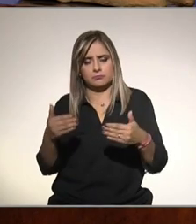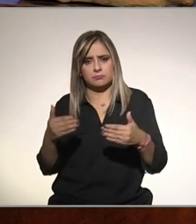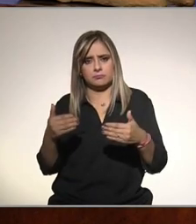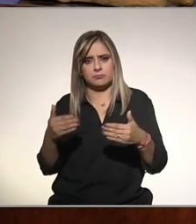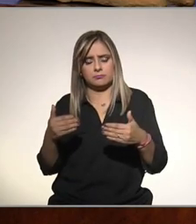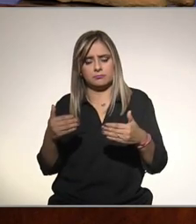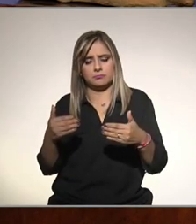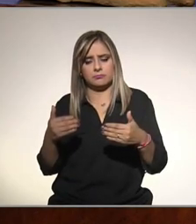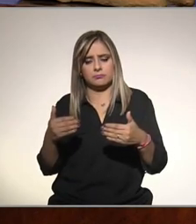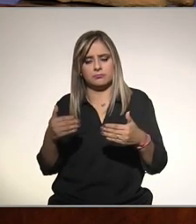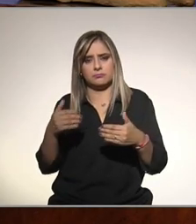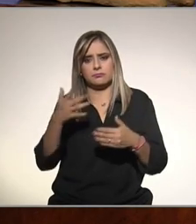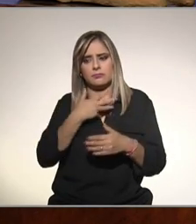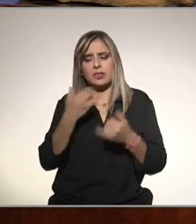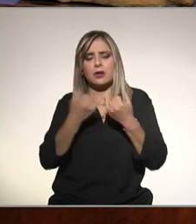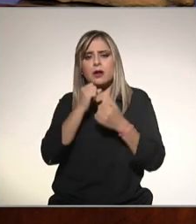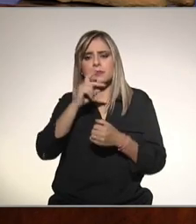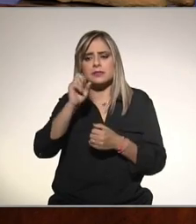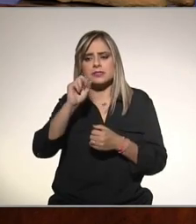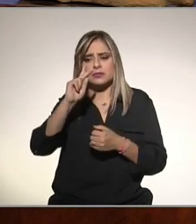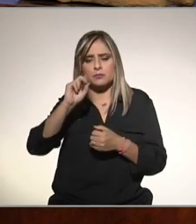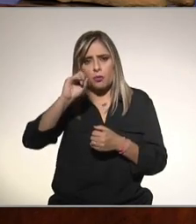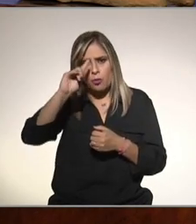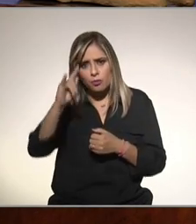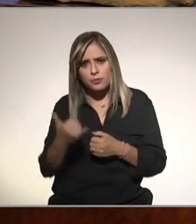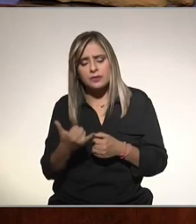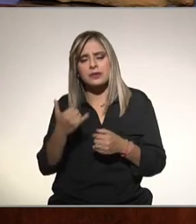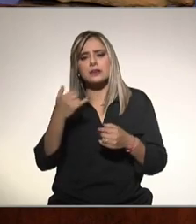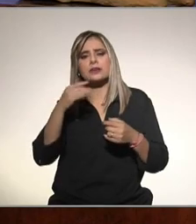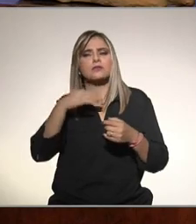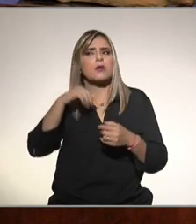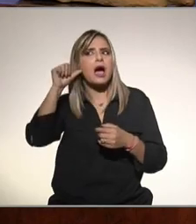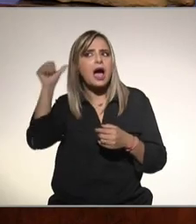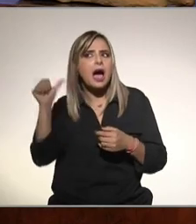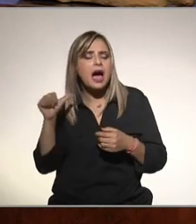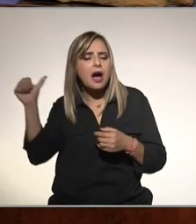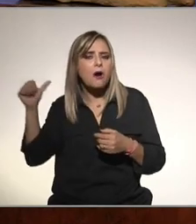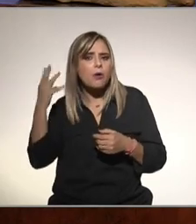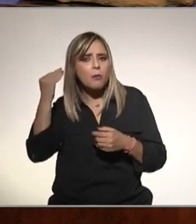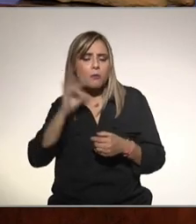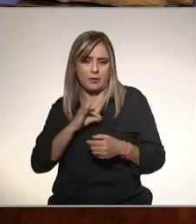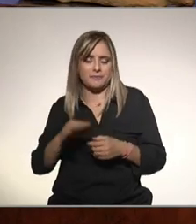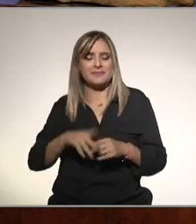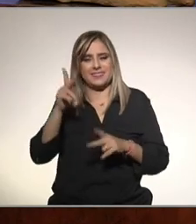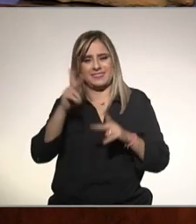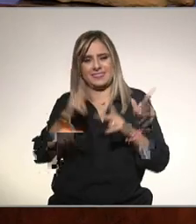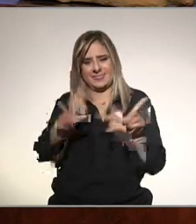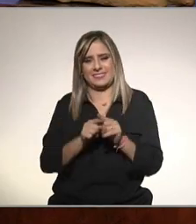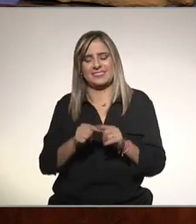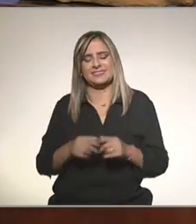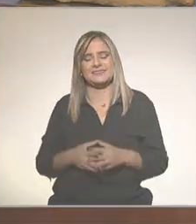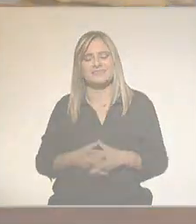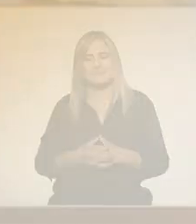su canal en Spotify si ustedes vienen en el tráfico siempre puede ocuparlo vamos al corte y regresamos